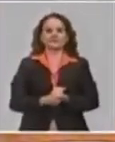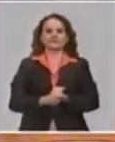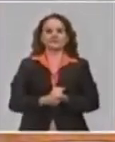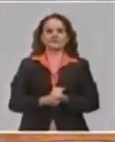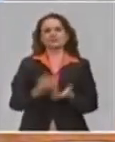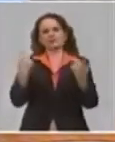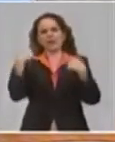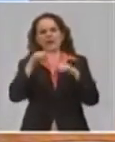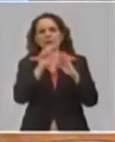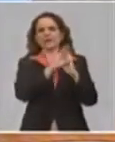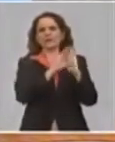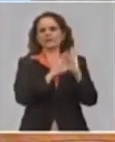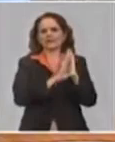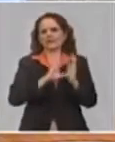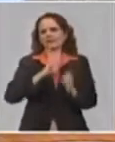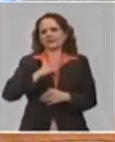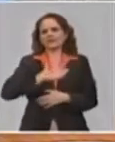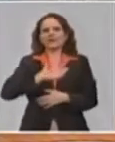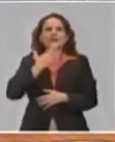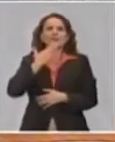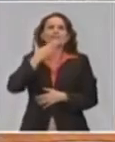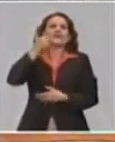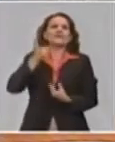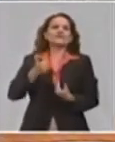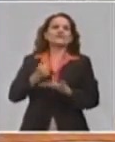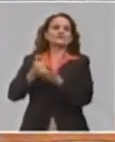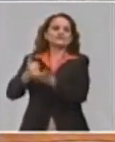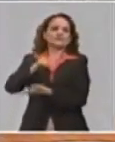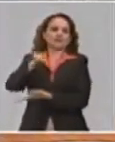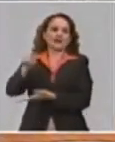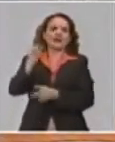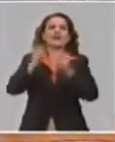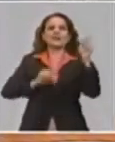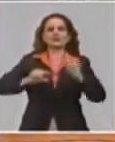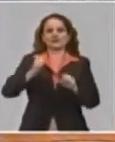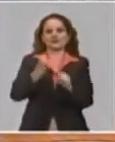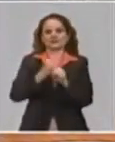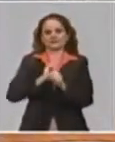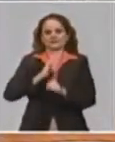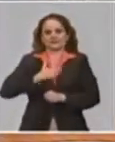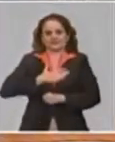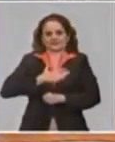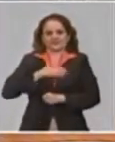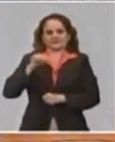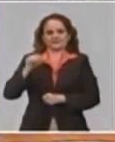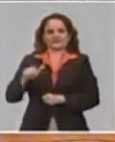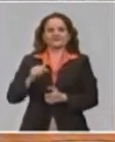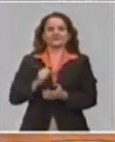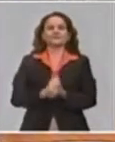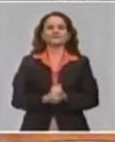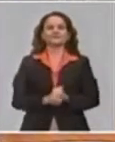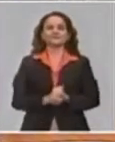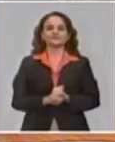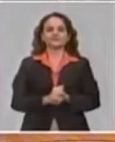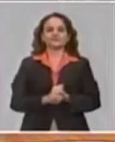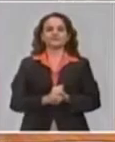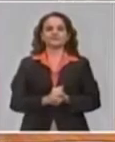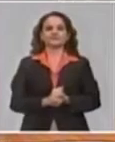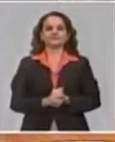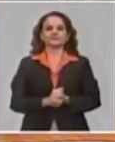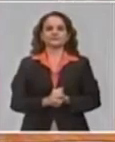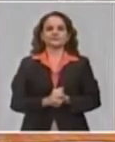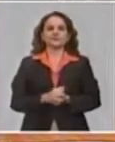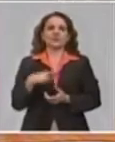carácter tributario, que benefician a este sector en estas complejas situaciones ante la pandemia. Y nosotros